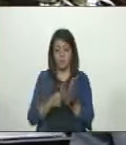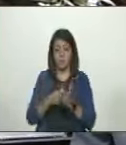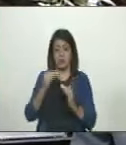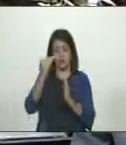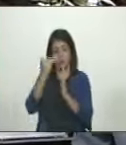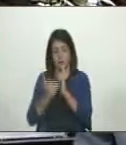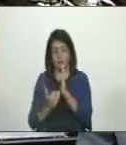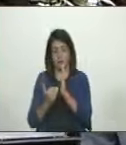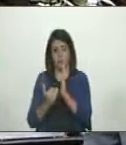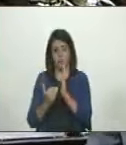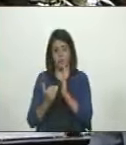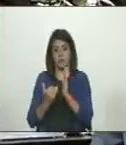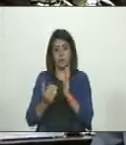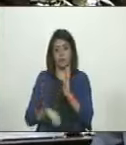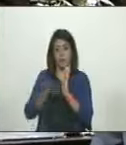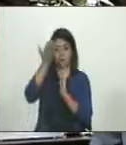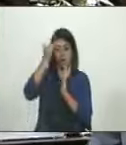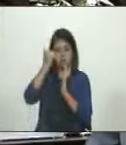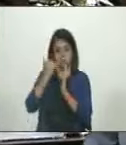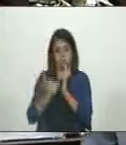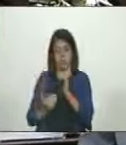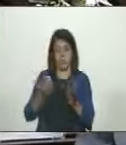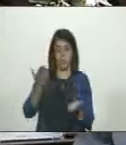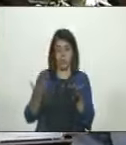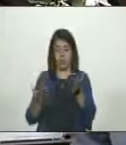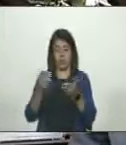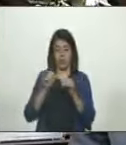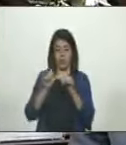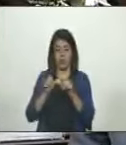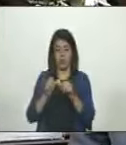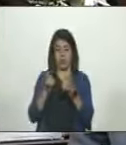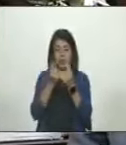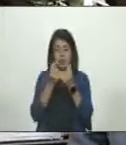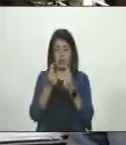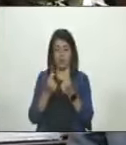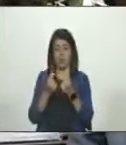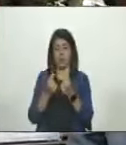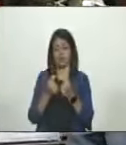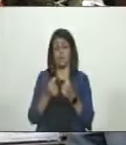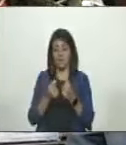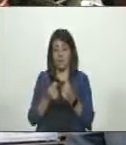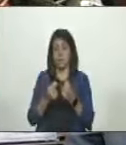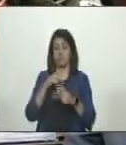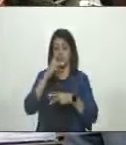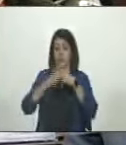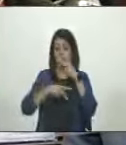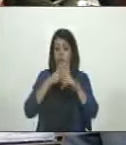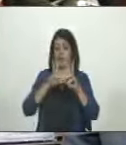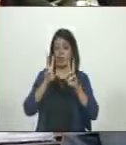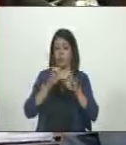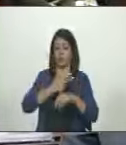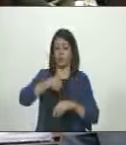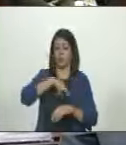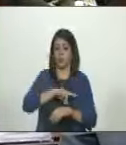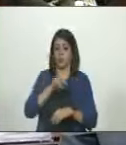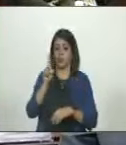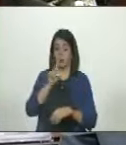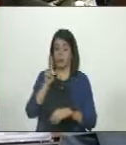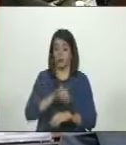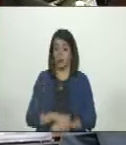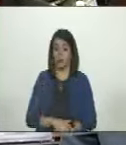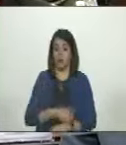reducir la inflación y para estabilizar la economía en general. Eso ha tenido dividendos. ¿Es una política nuestra deliberada? No.